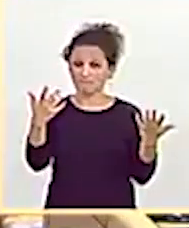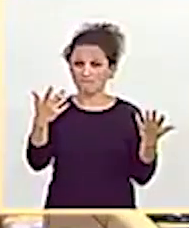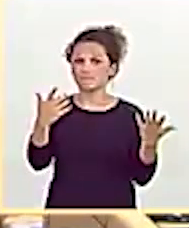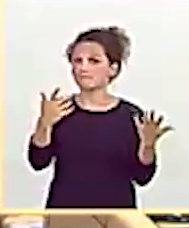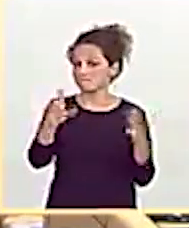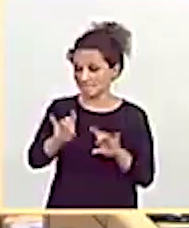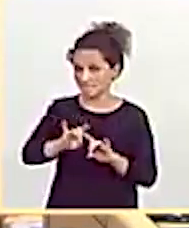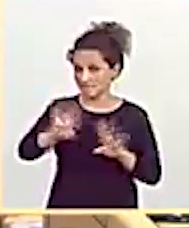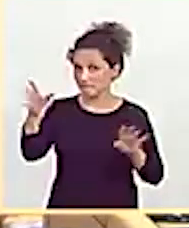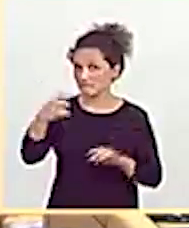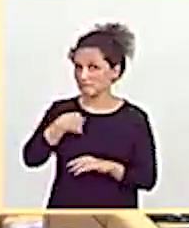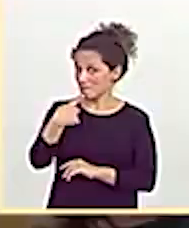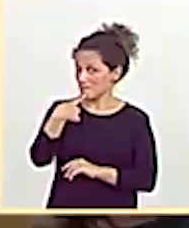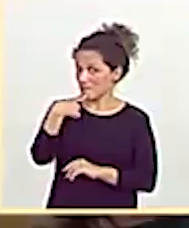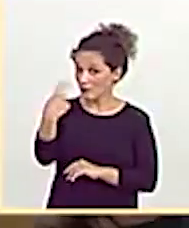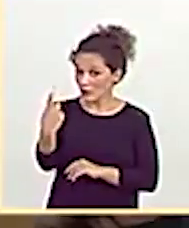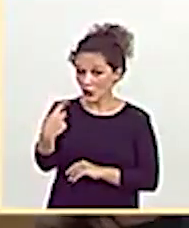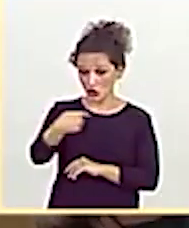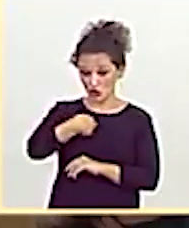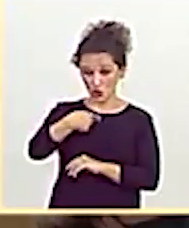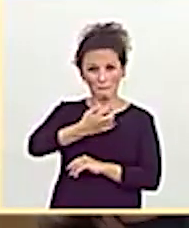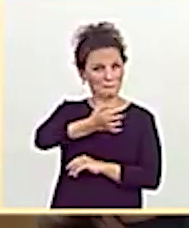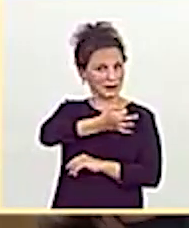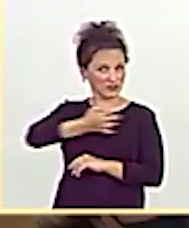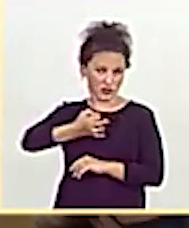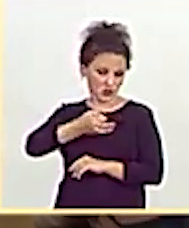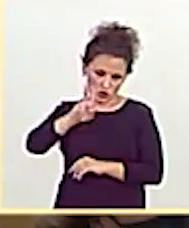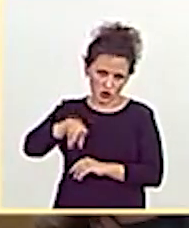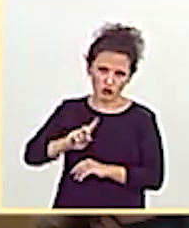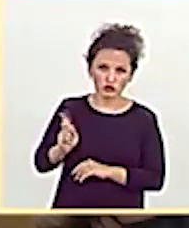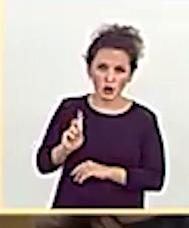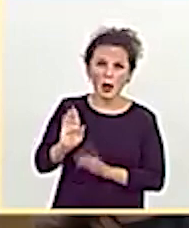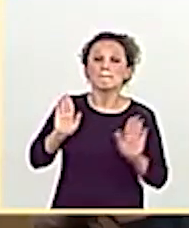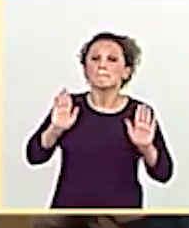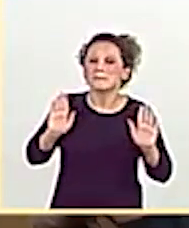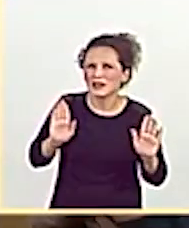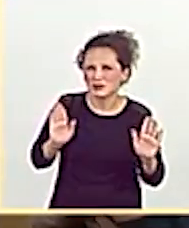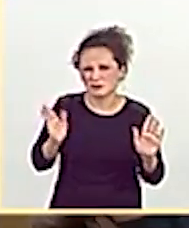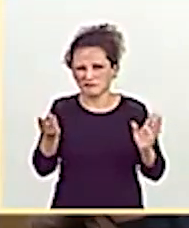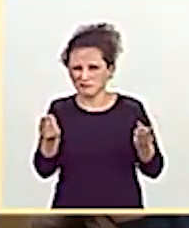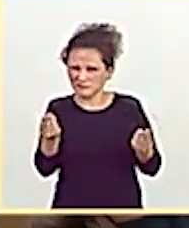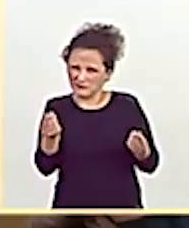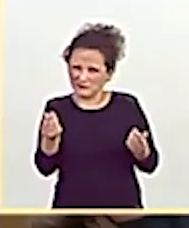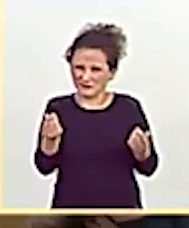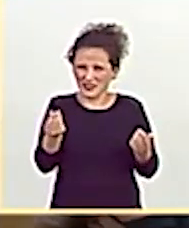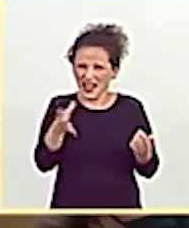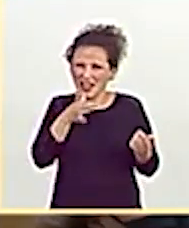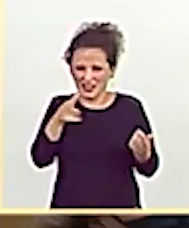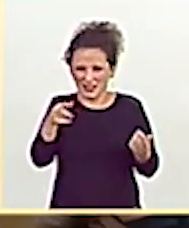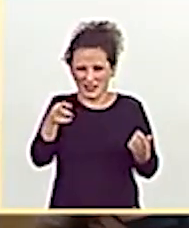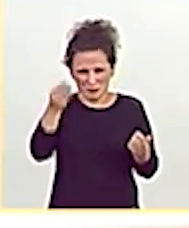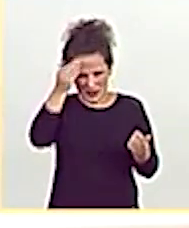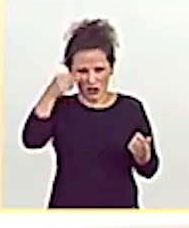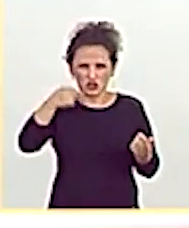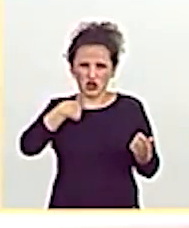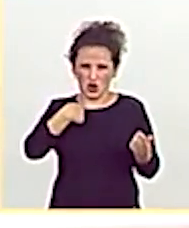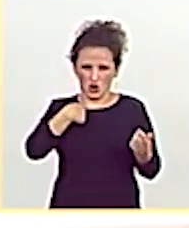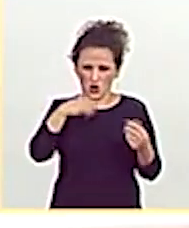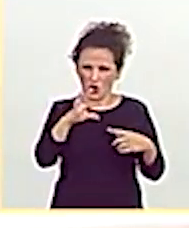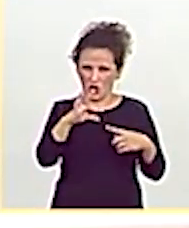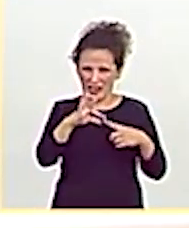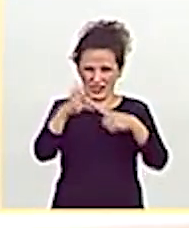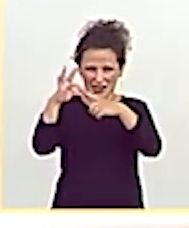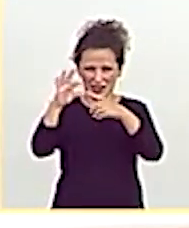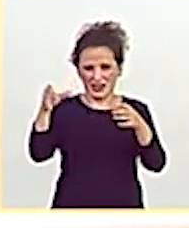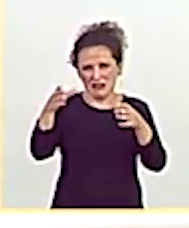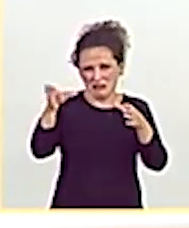yo ya le digo que no soy perfecto, pero no es muy verosímil hacer creer que yo soy un dirigente del Partido